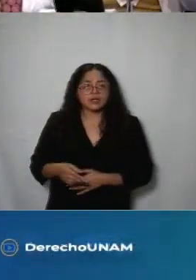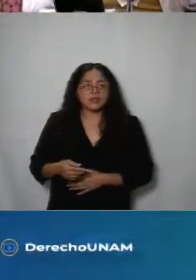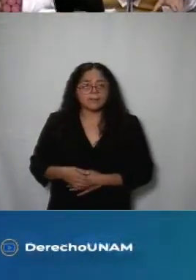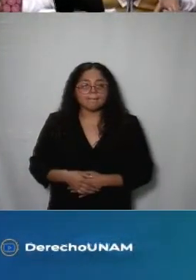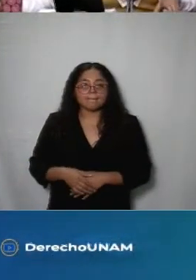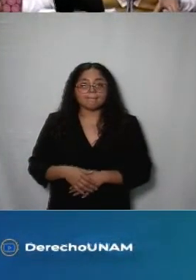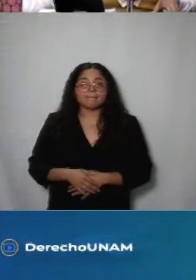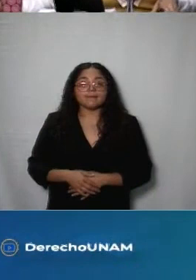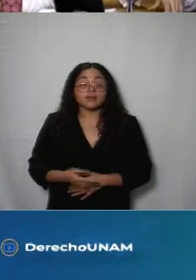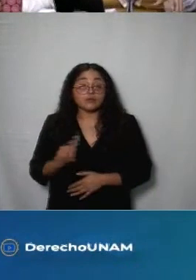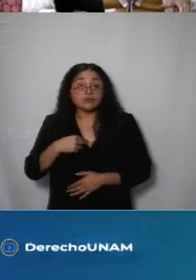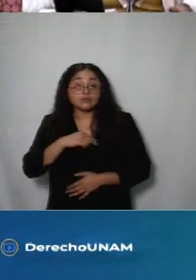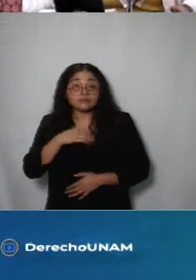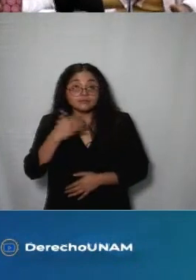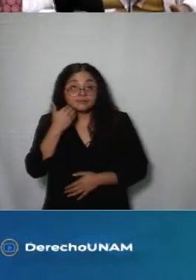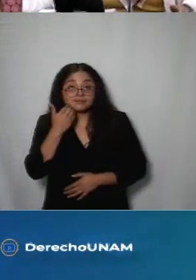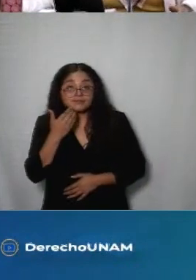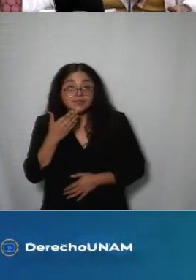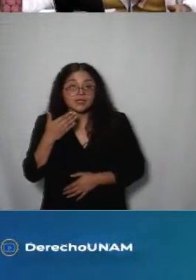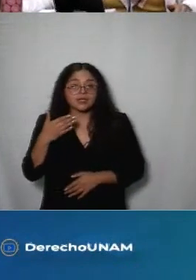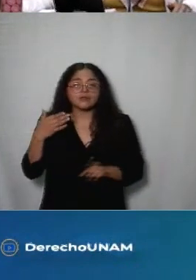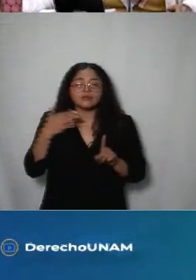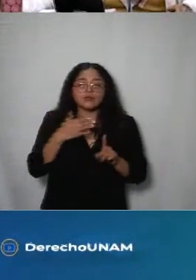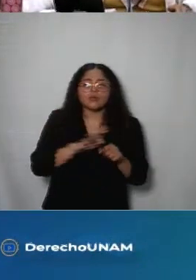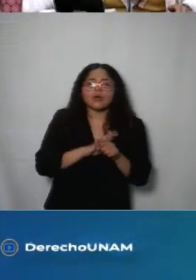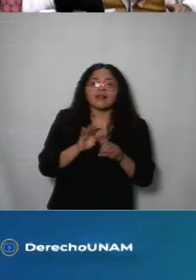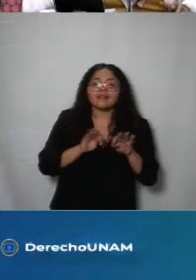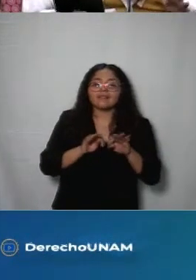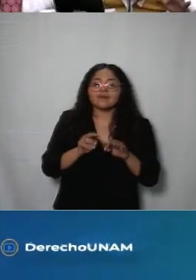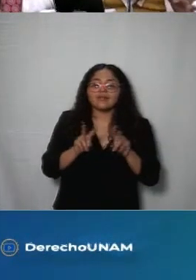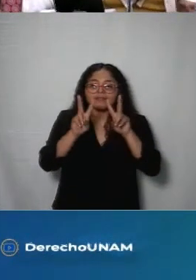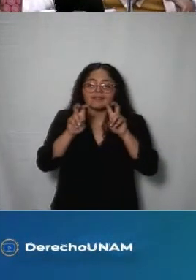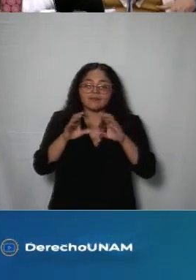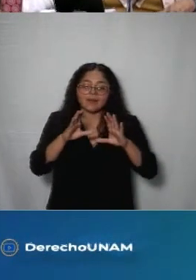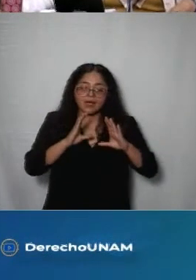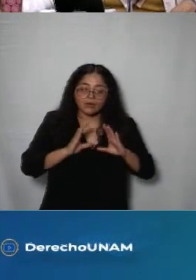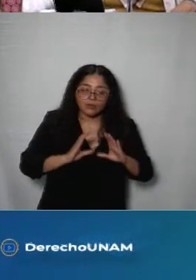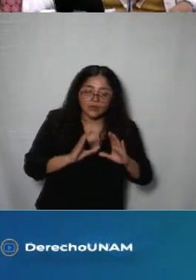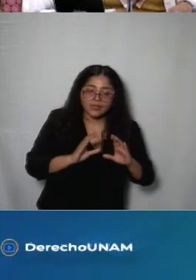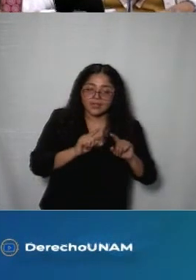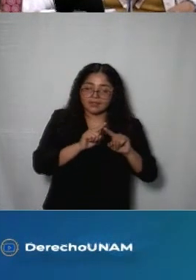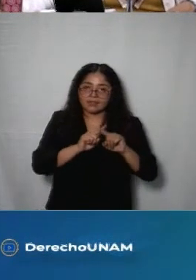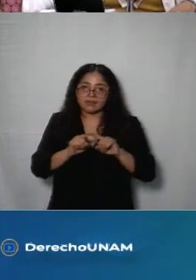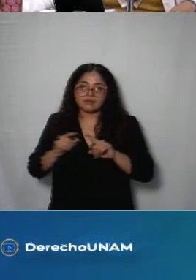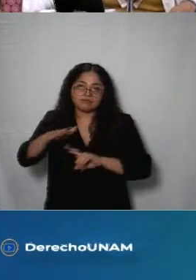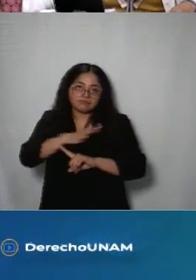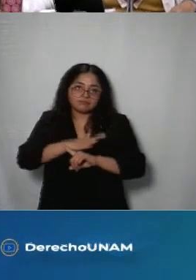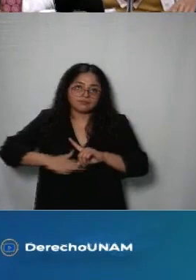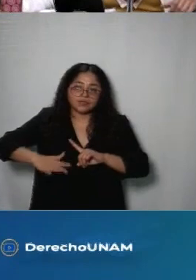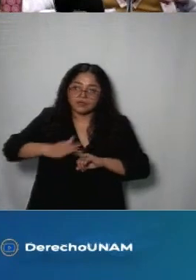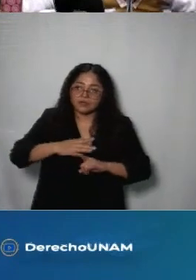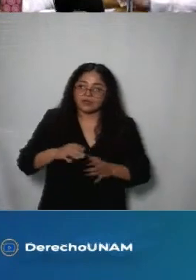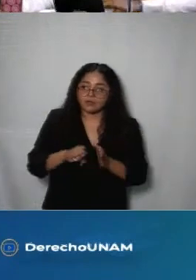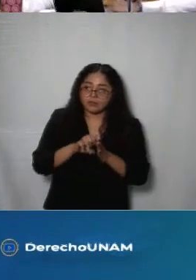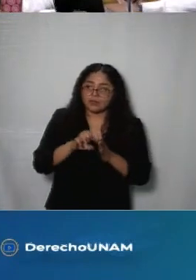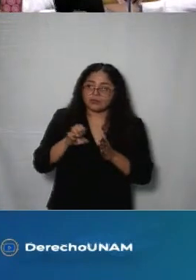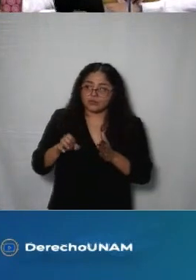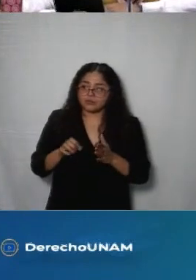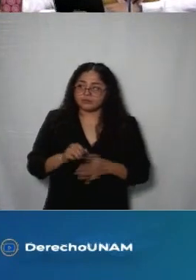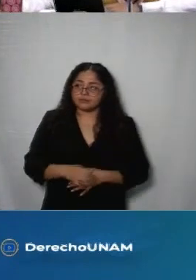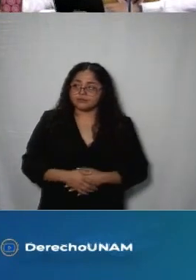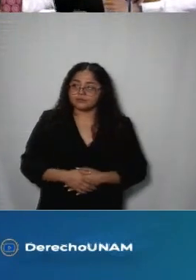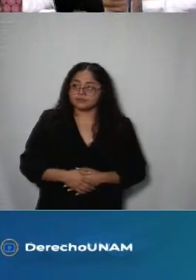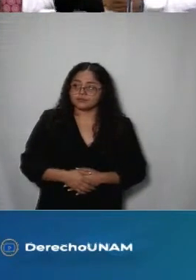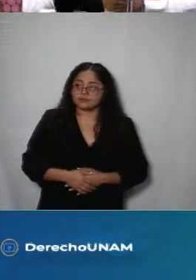delimitamos justo trabajar con el tema de cuidados en distintos dos frentes y el